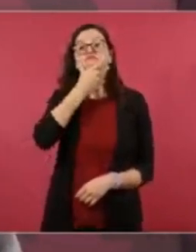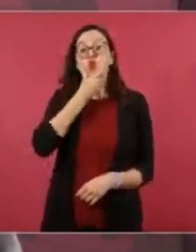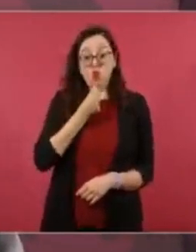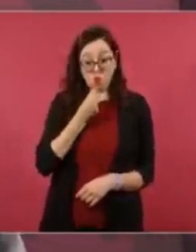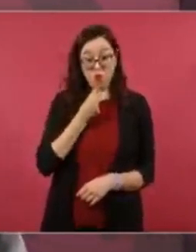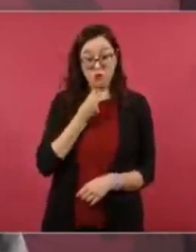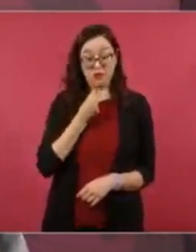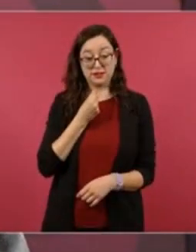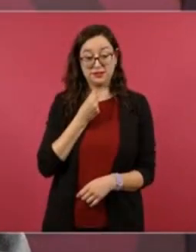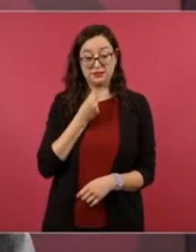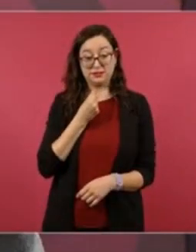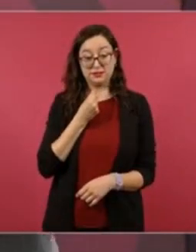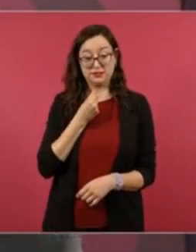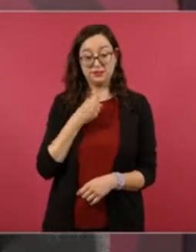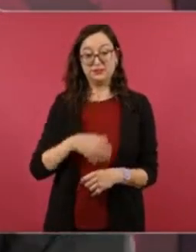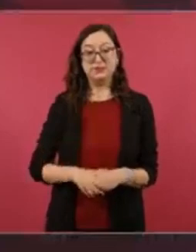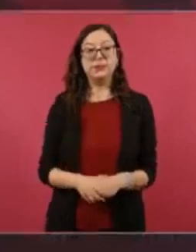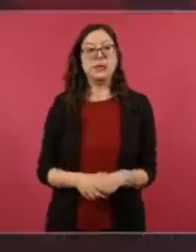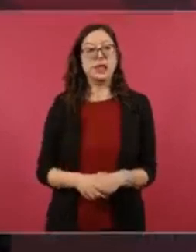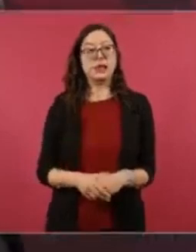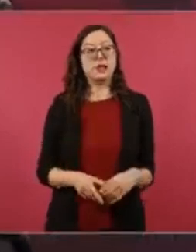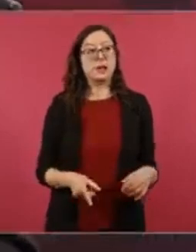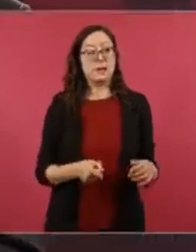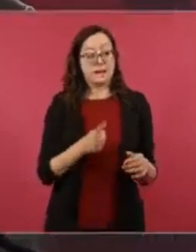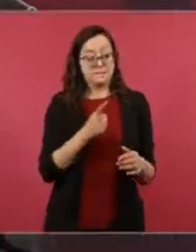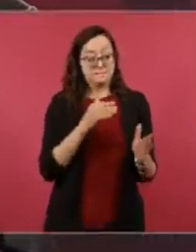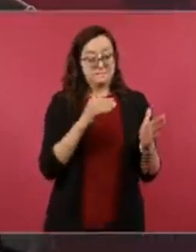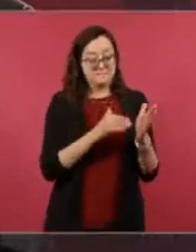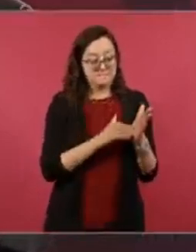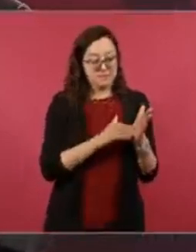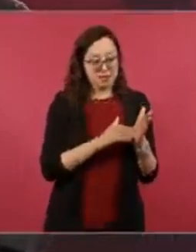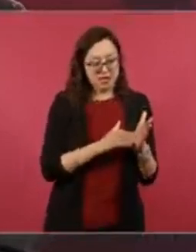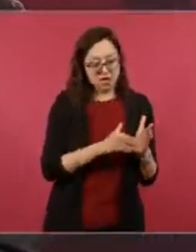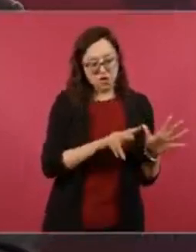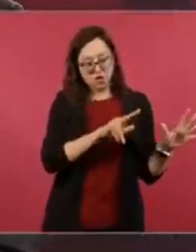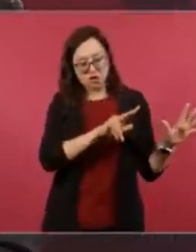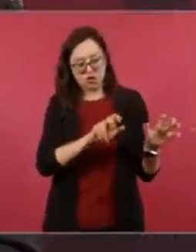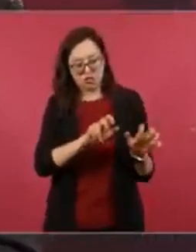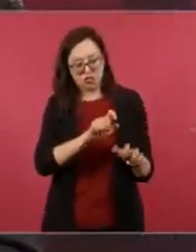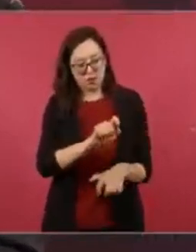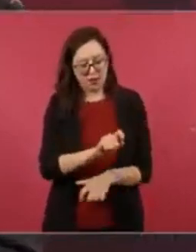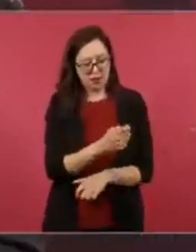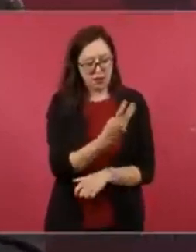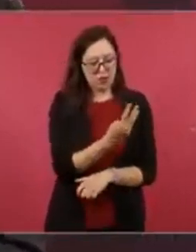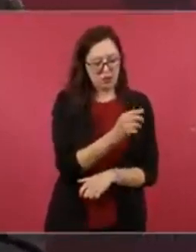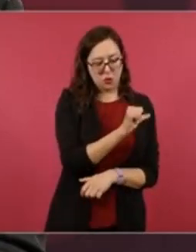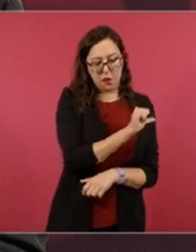presidente de 1824 a 1828,